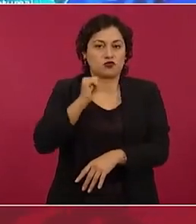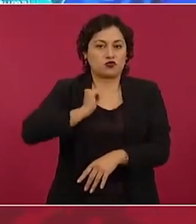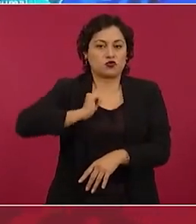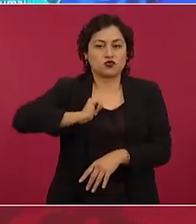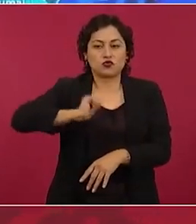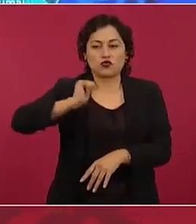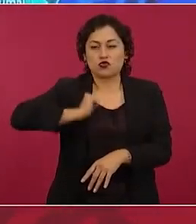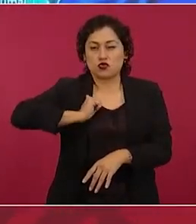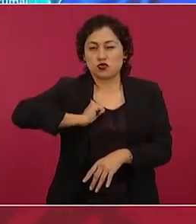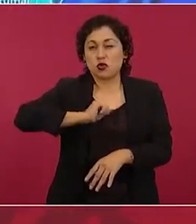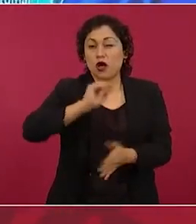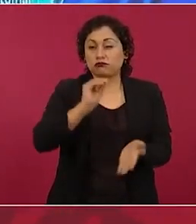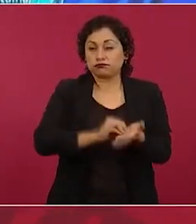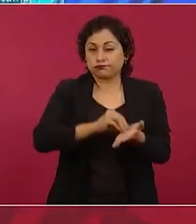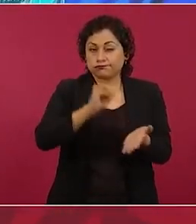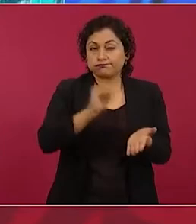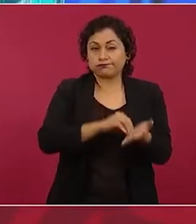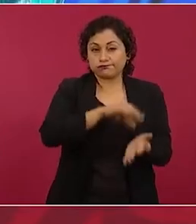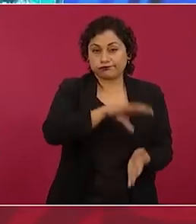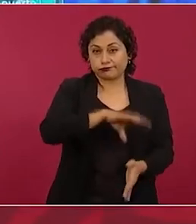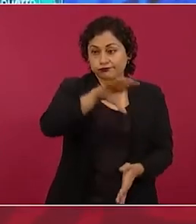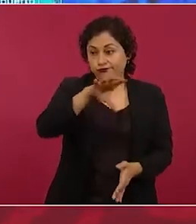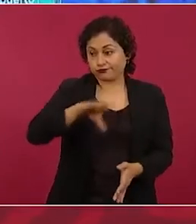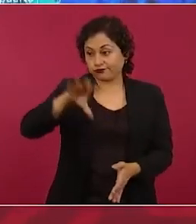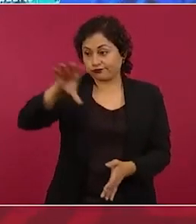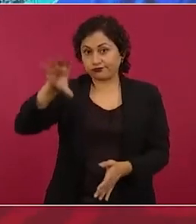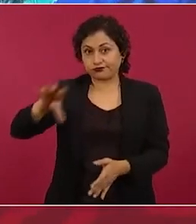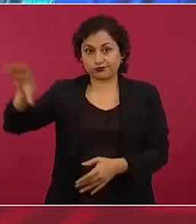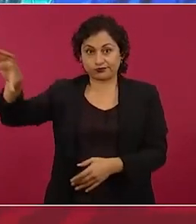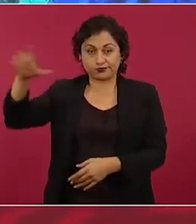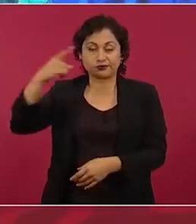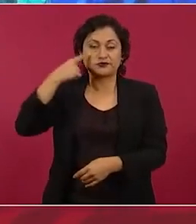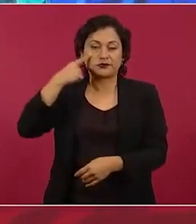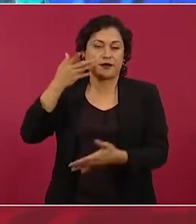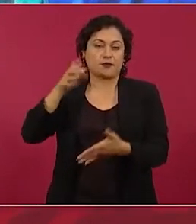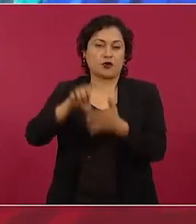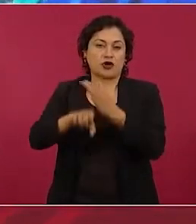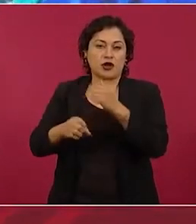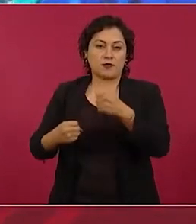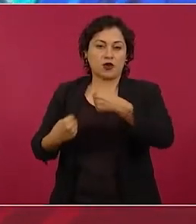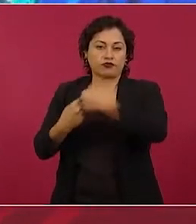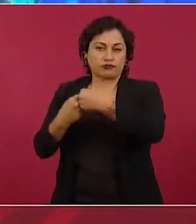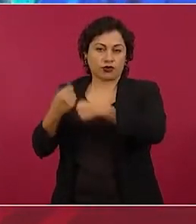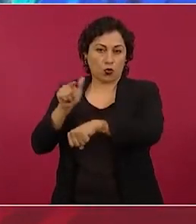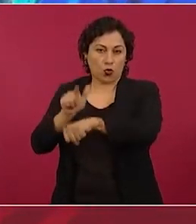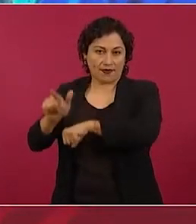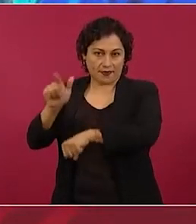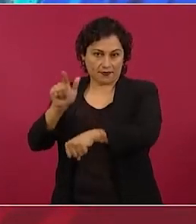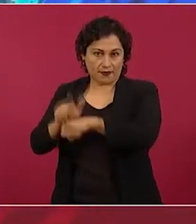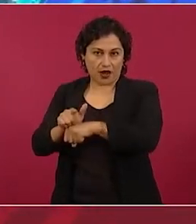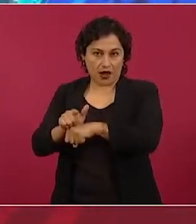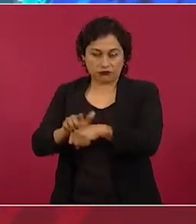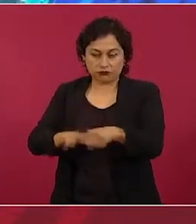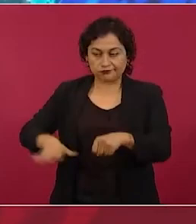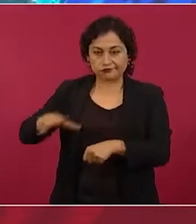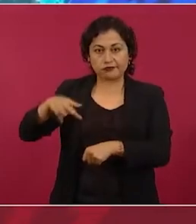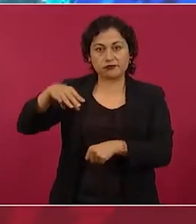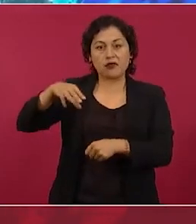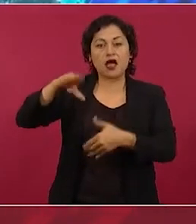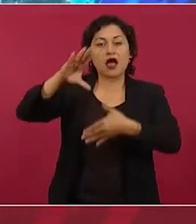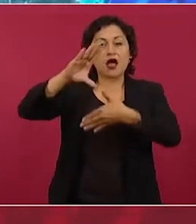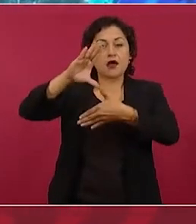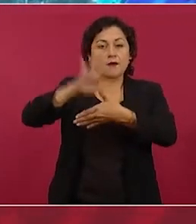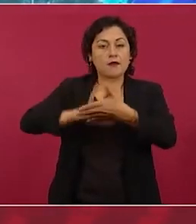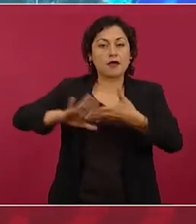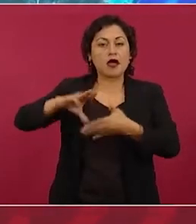que pues era todo Mesoamérica, aquí está Guatemala, Guatemala, pero está